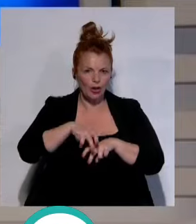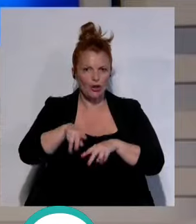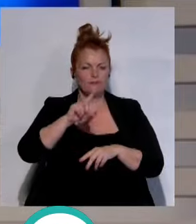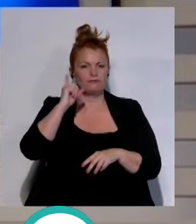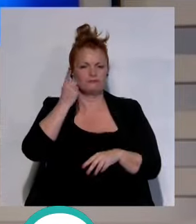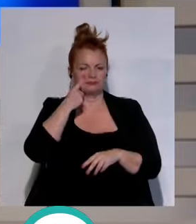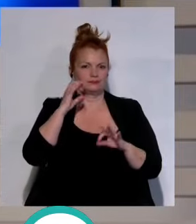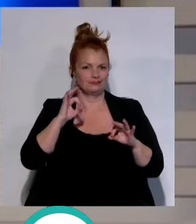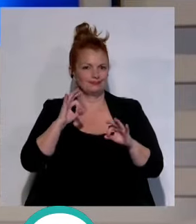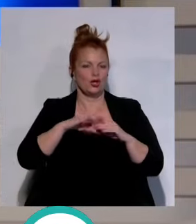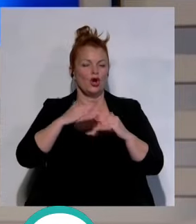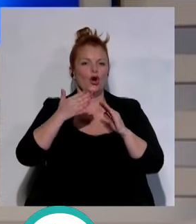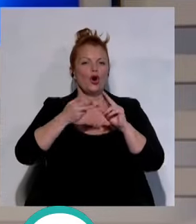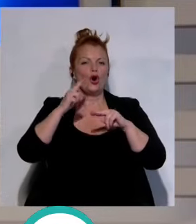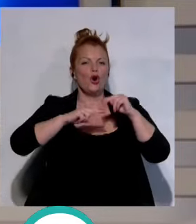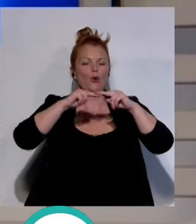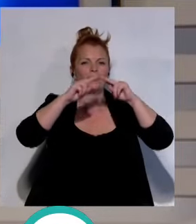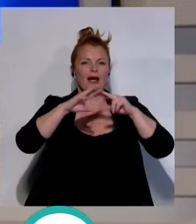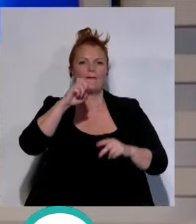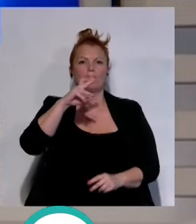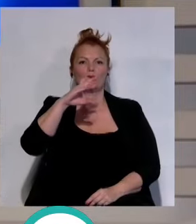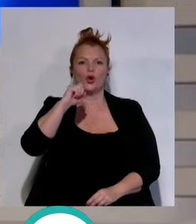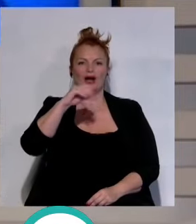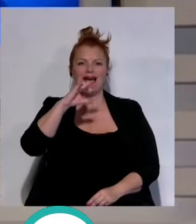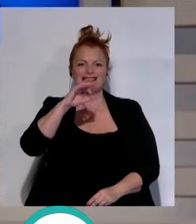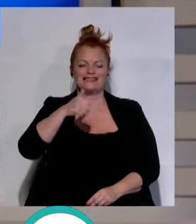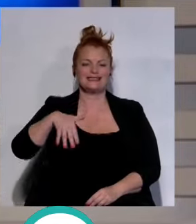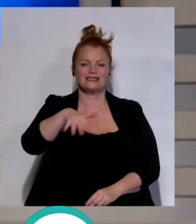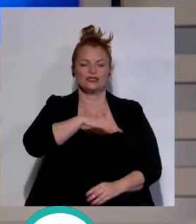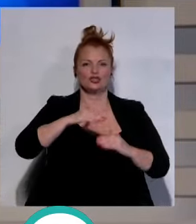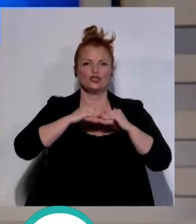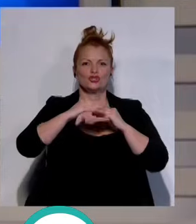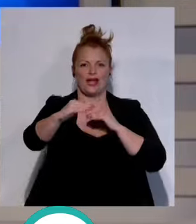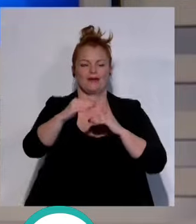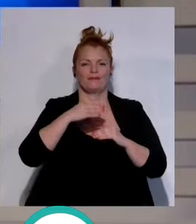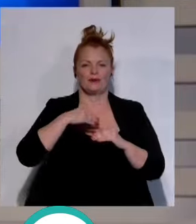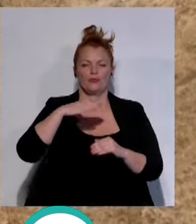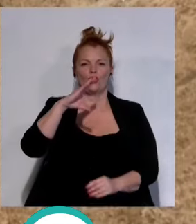durante las obras de Procasa en el solar de la calle Marqués de Copranes